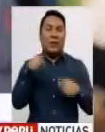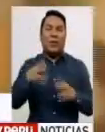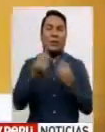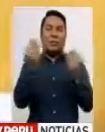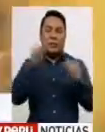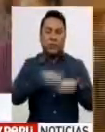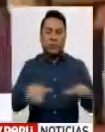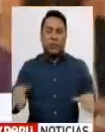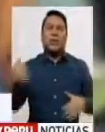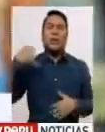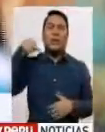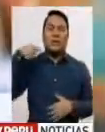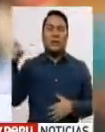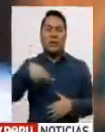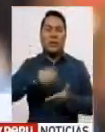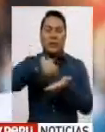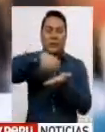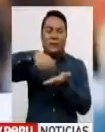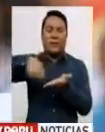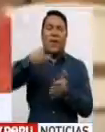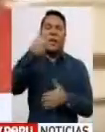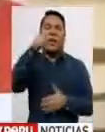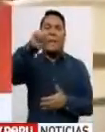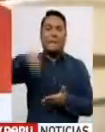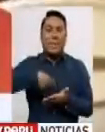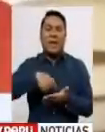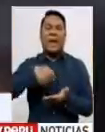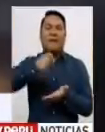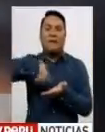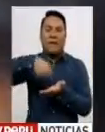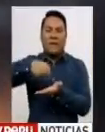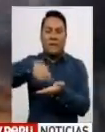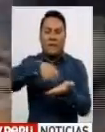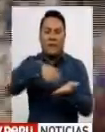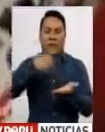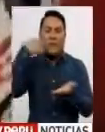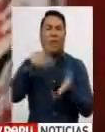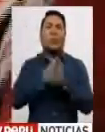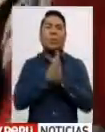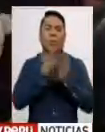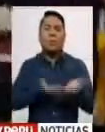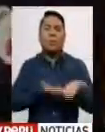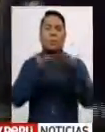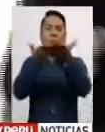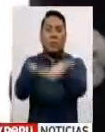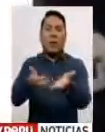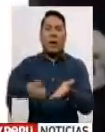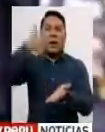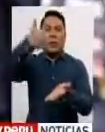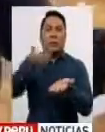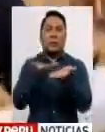búsqueda de 10.000 firmas en las principales ciudades del país para que su petitorio llegue a las autoridades.